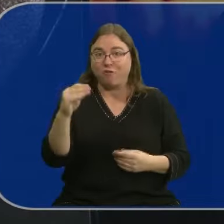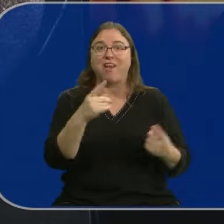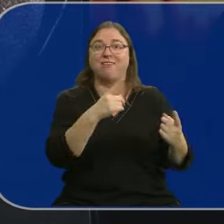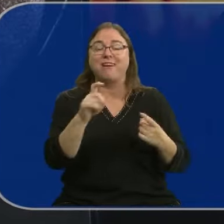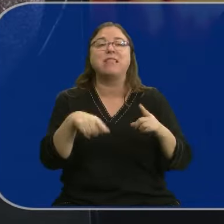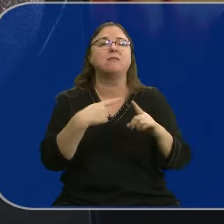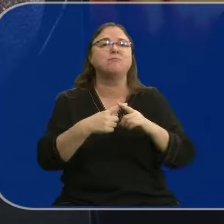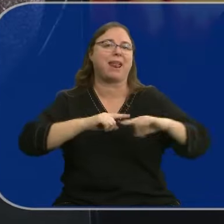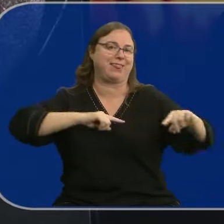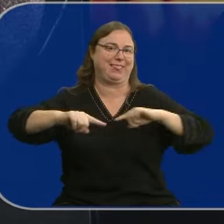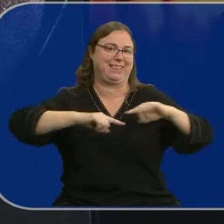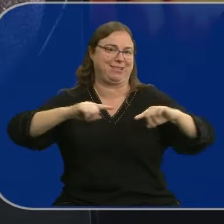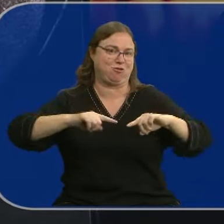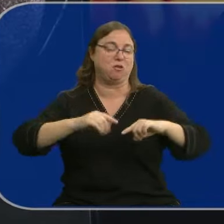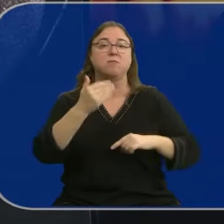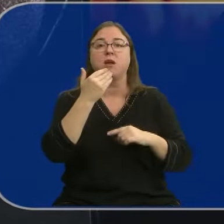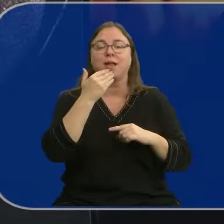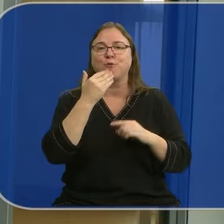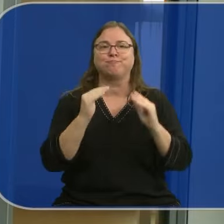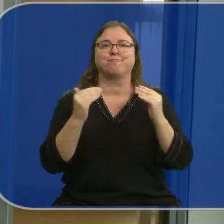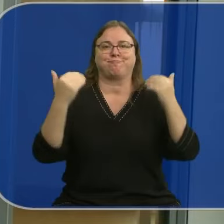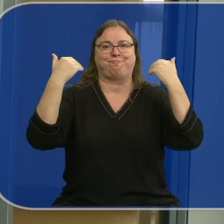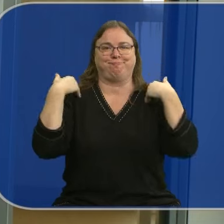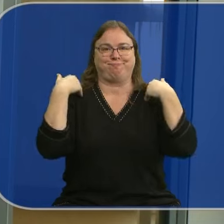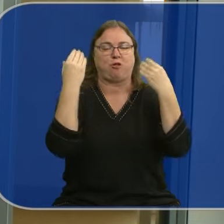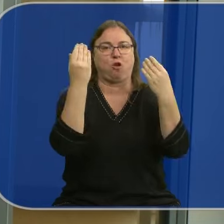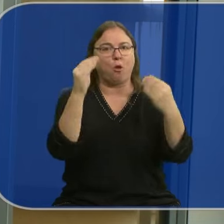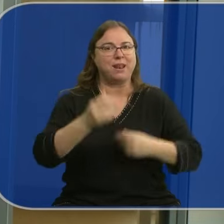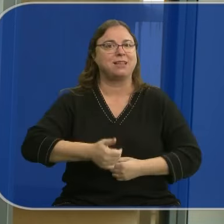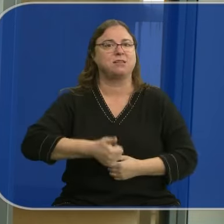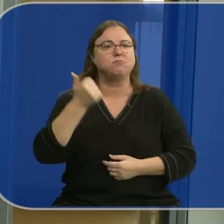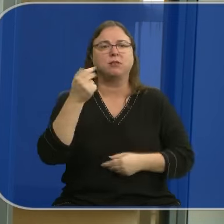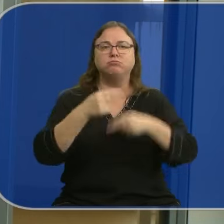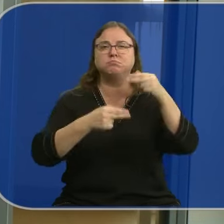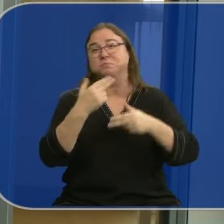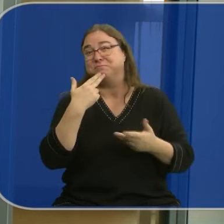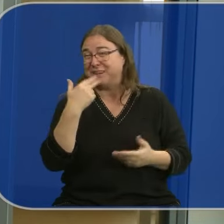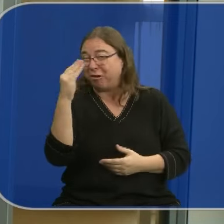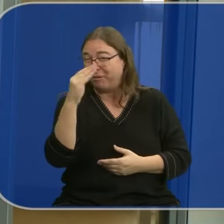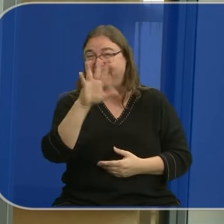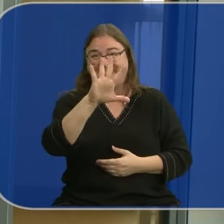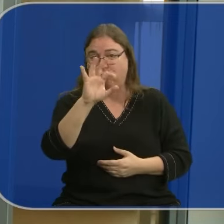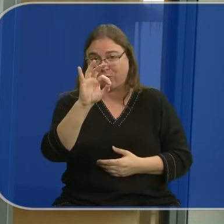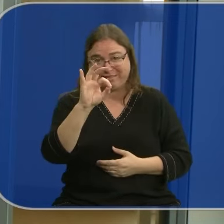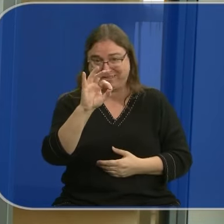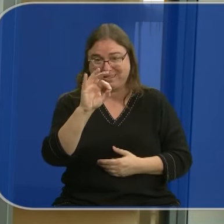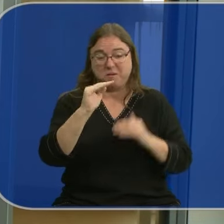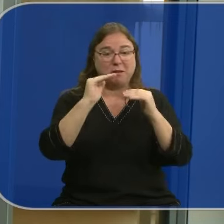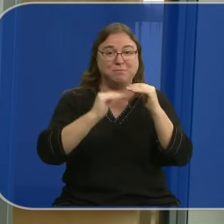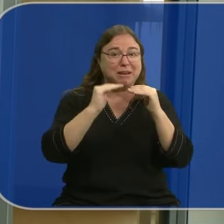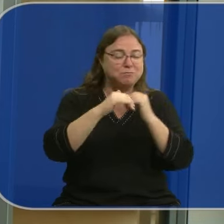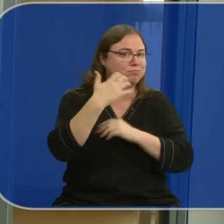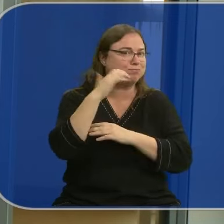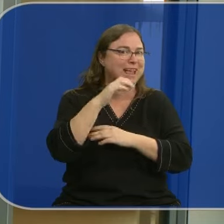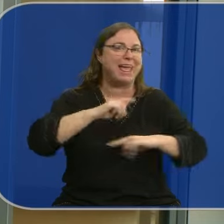también para dirigir las obras. Los encargados más jóvenes que hay en una constructora ahora rondan los 50 años. O sea, es muy raro encontrar